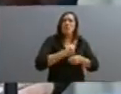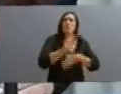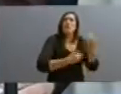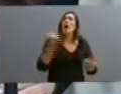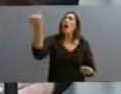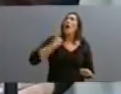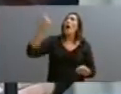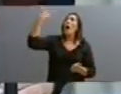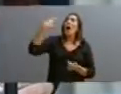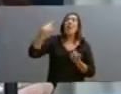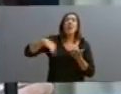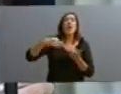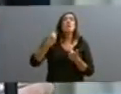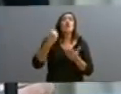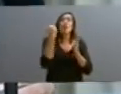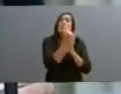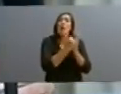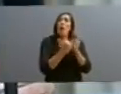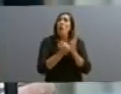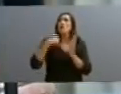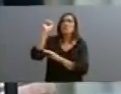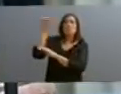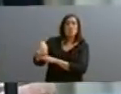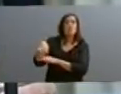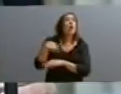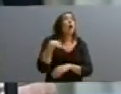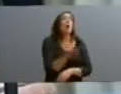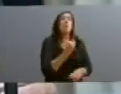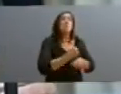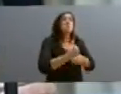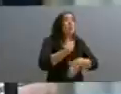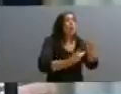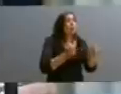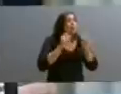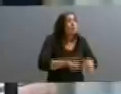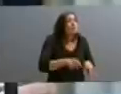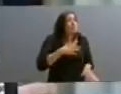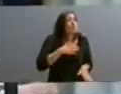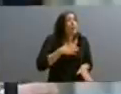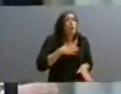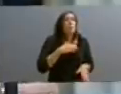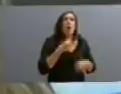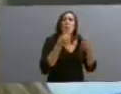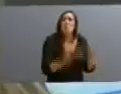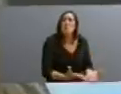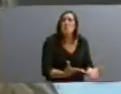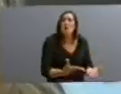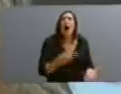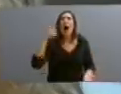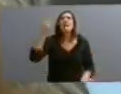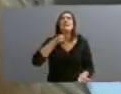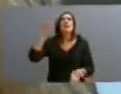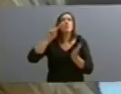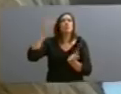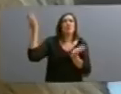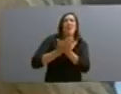decían que teníamos que hacer y no fue bien, eso es lo que no nos perdonan y por eso nos quieren castigar. Pero